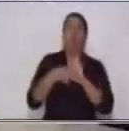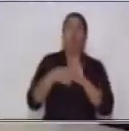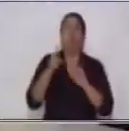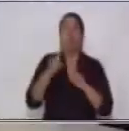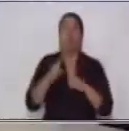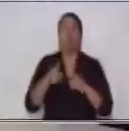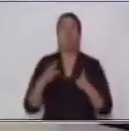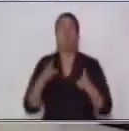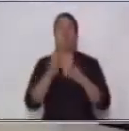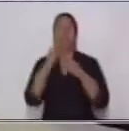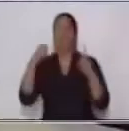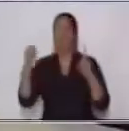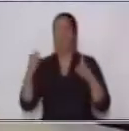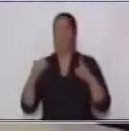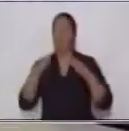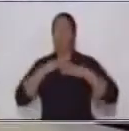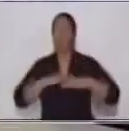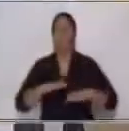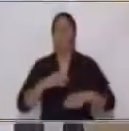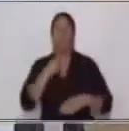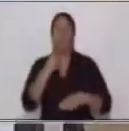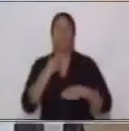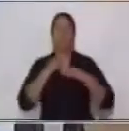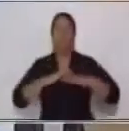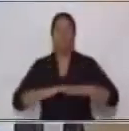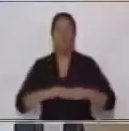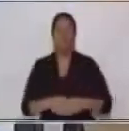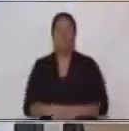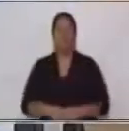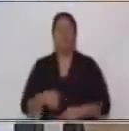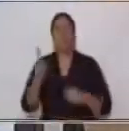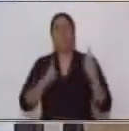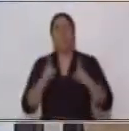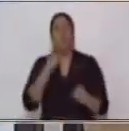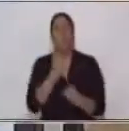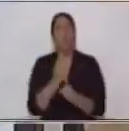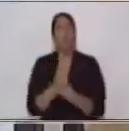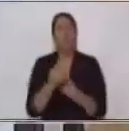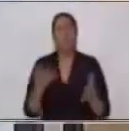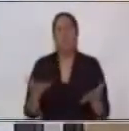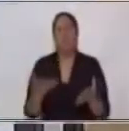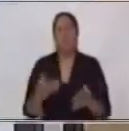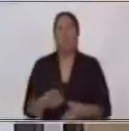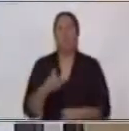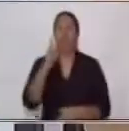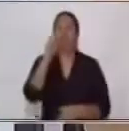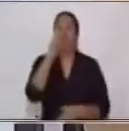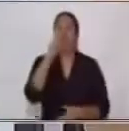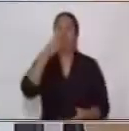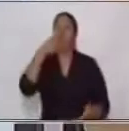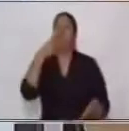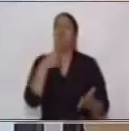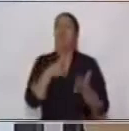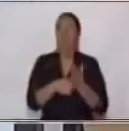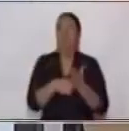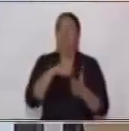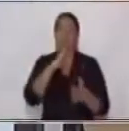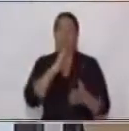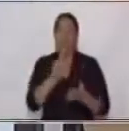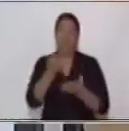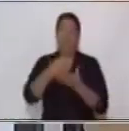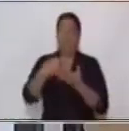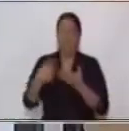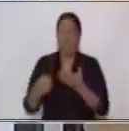pasiva ¿cuál es la forma correcta entonces? una carta es escrita por la niña aquí hay un sujeto